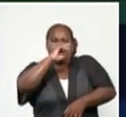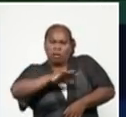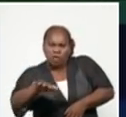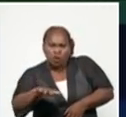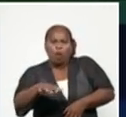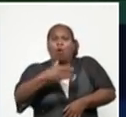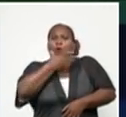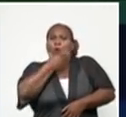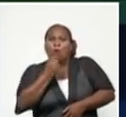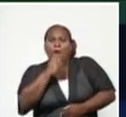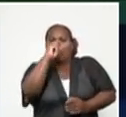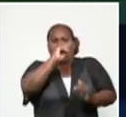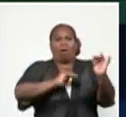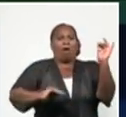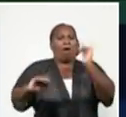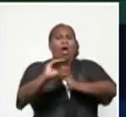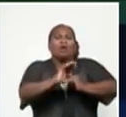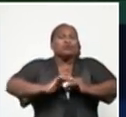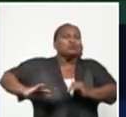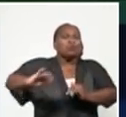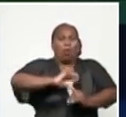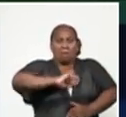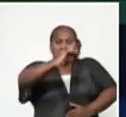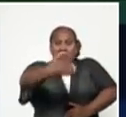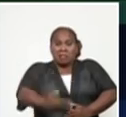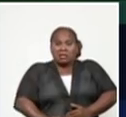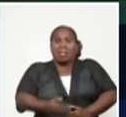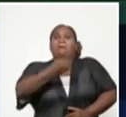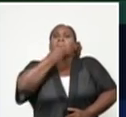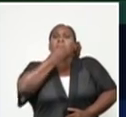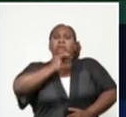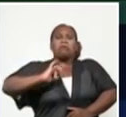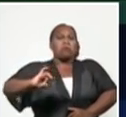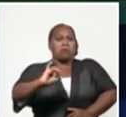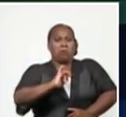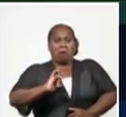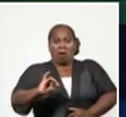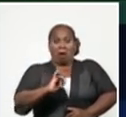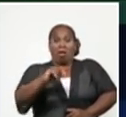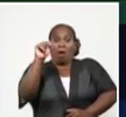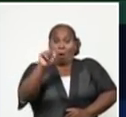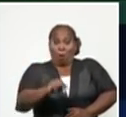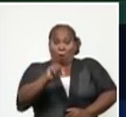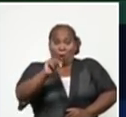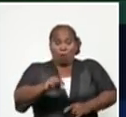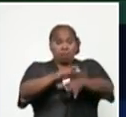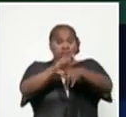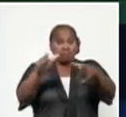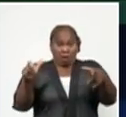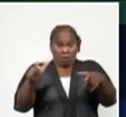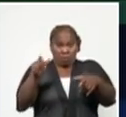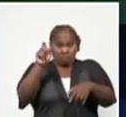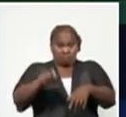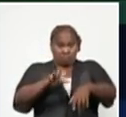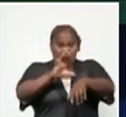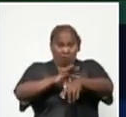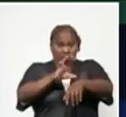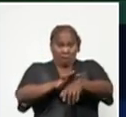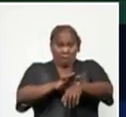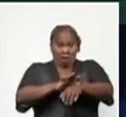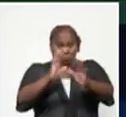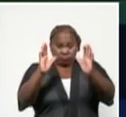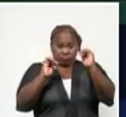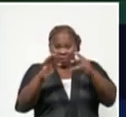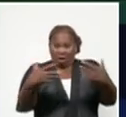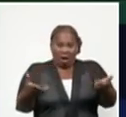adultos mayores, son las embarazadas. Y hoy el mayor número de casos se está concentrando en jóvenes, pero son los